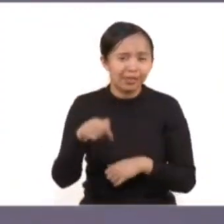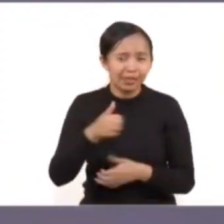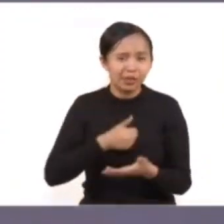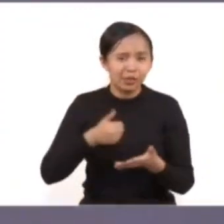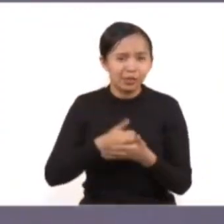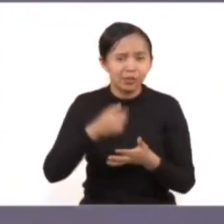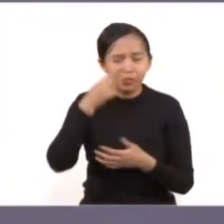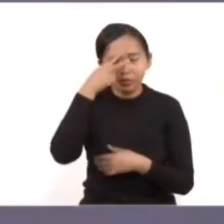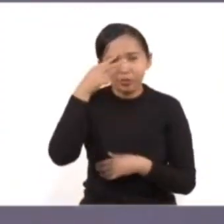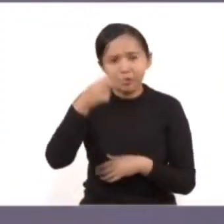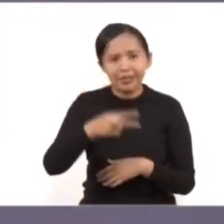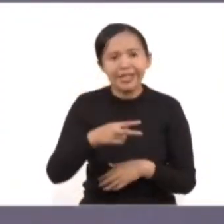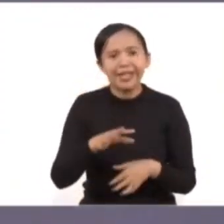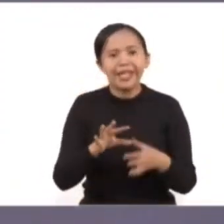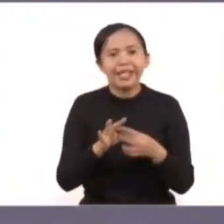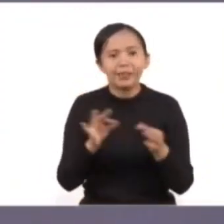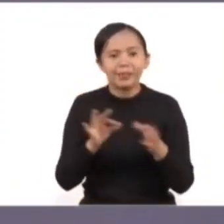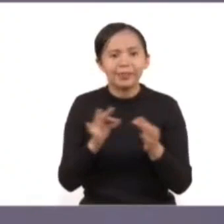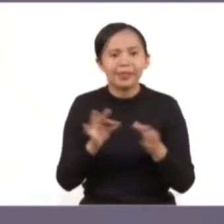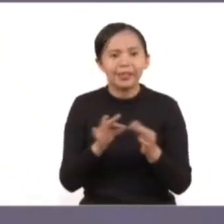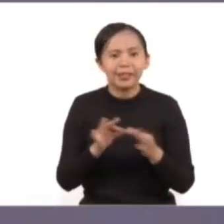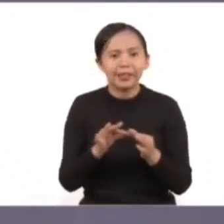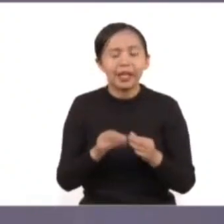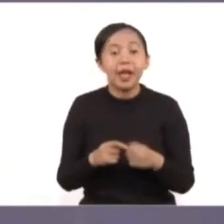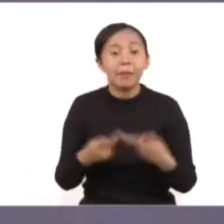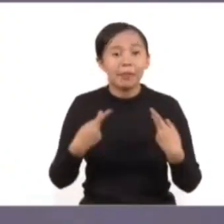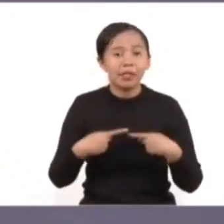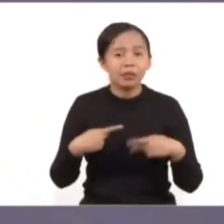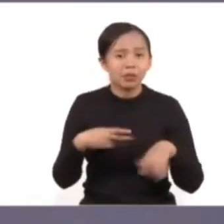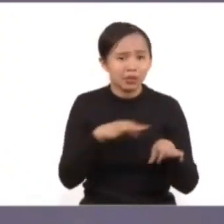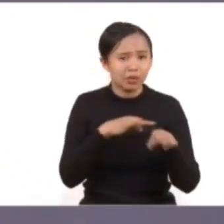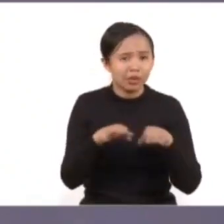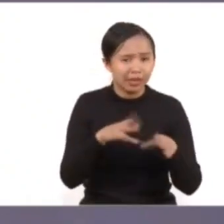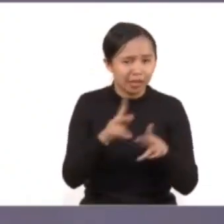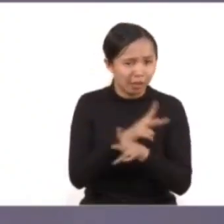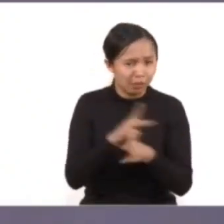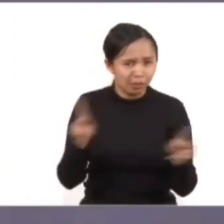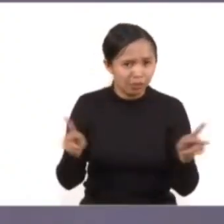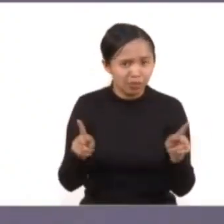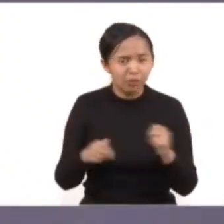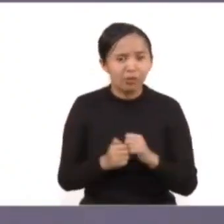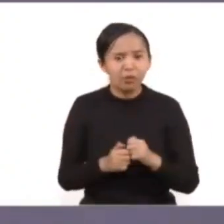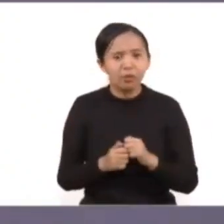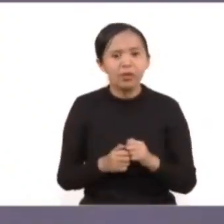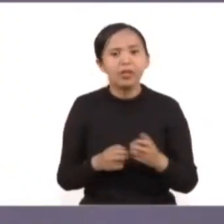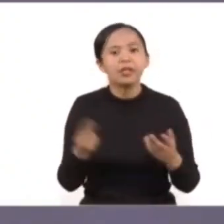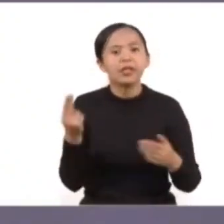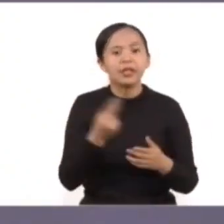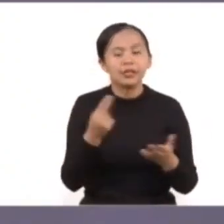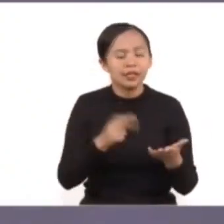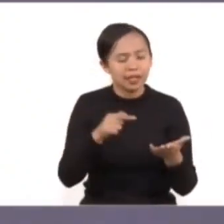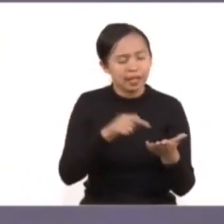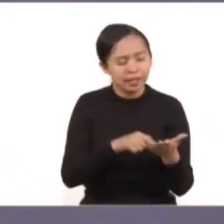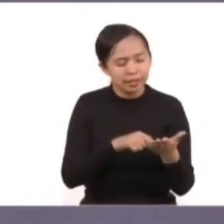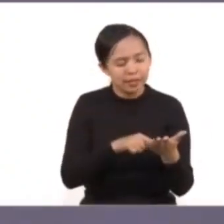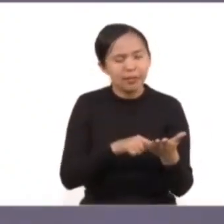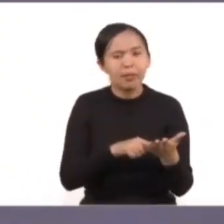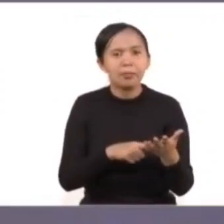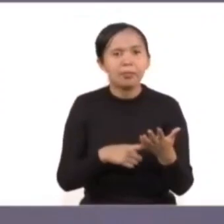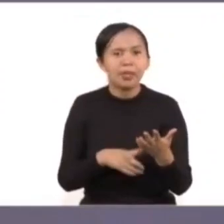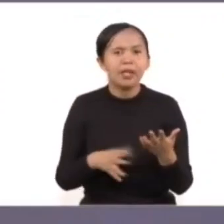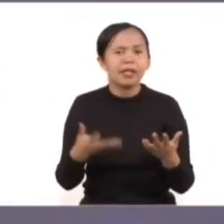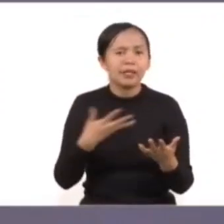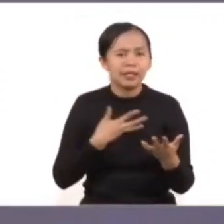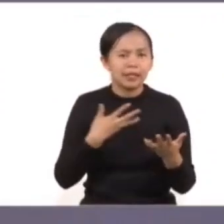que la rectoría del ejercicio de la función pública debe ser apegada a la ética, a la austeridad,